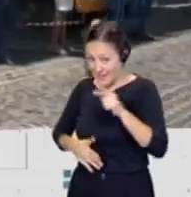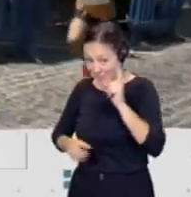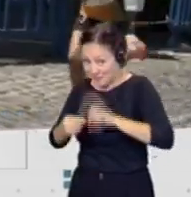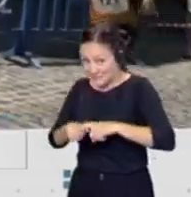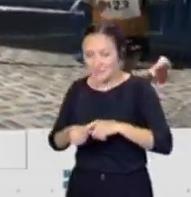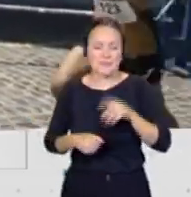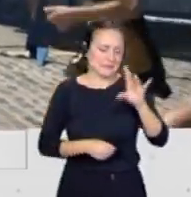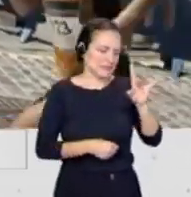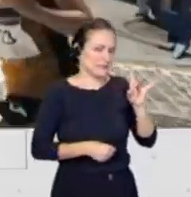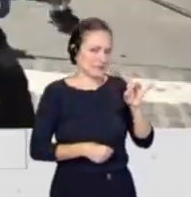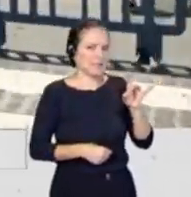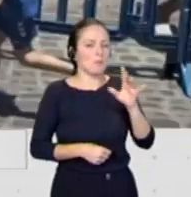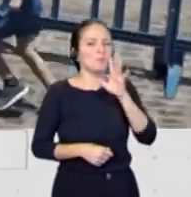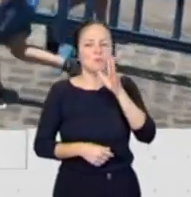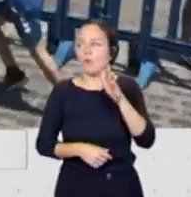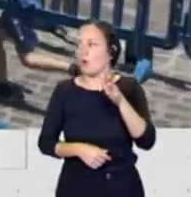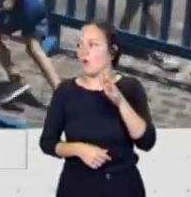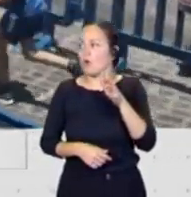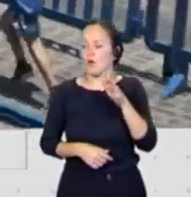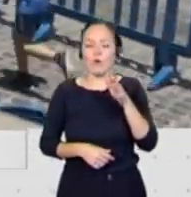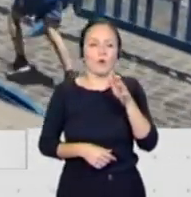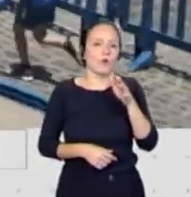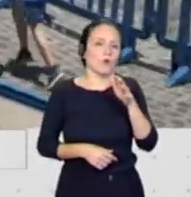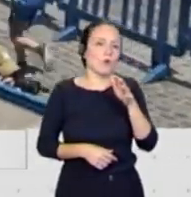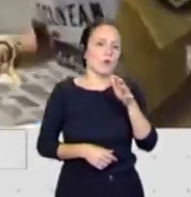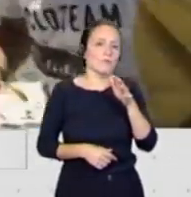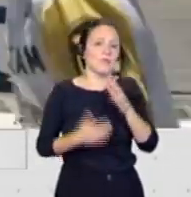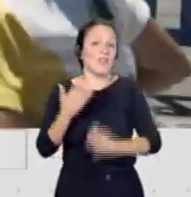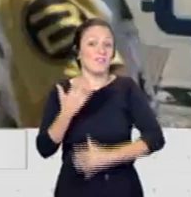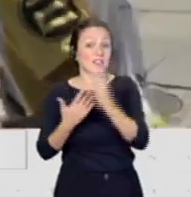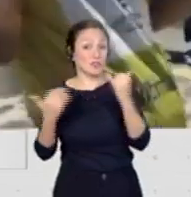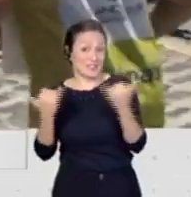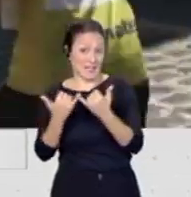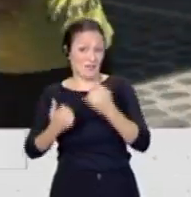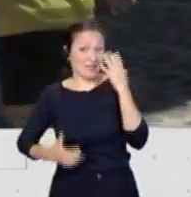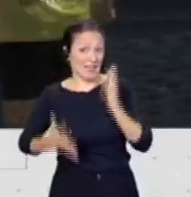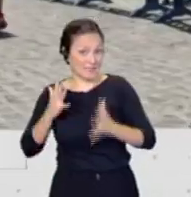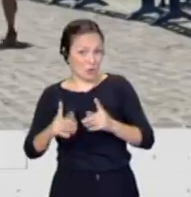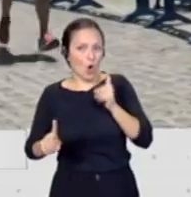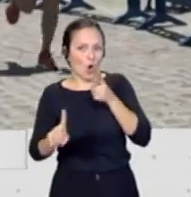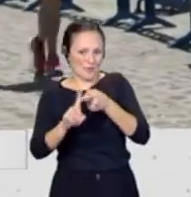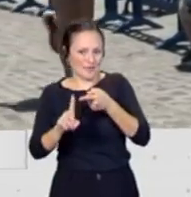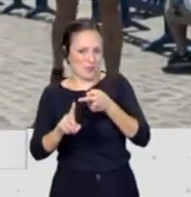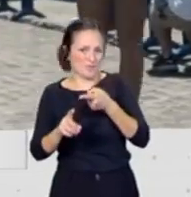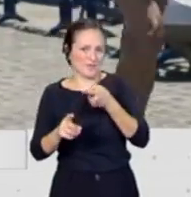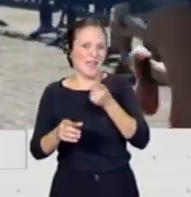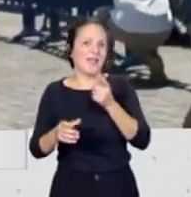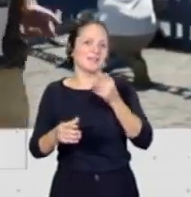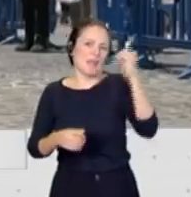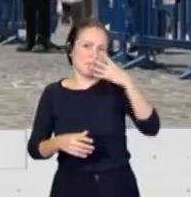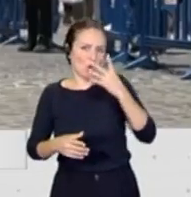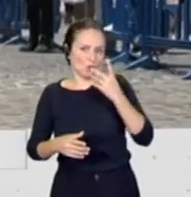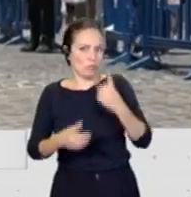el haber puesto de acuerdo a la Federación Tinerfeña Atletismo para albergar este campeonato, que fue todo un poquito de última hora,